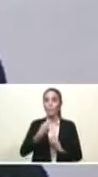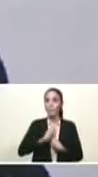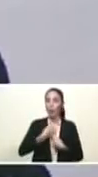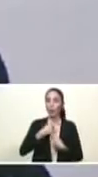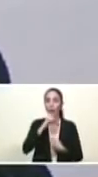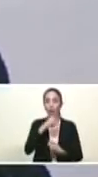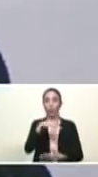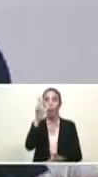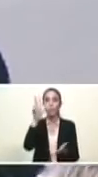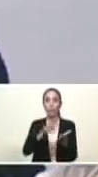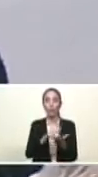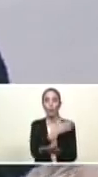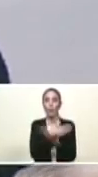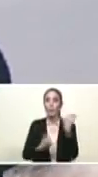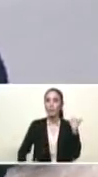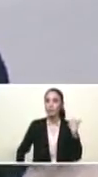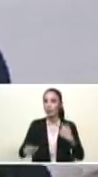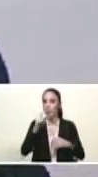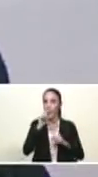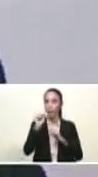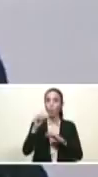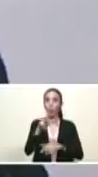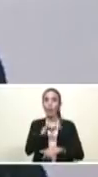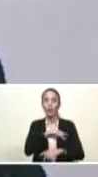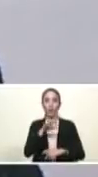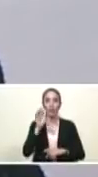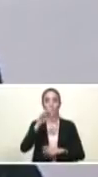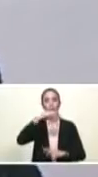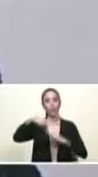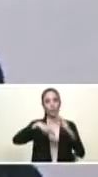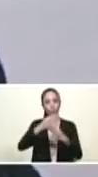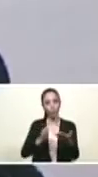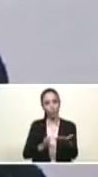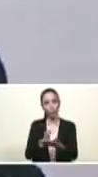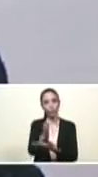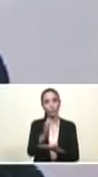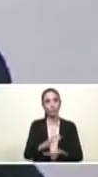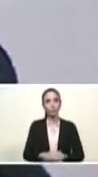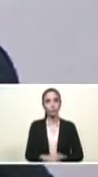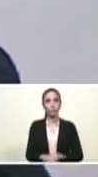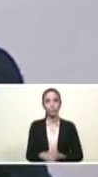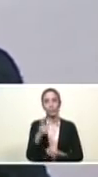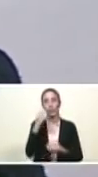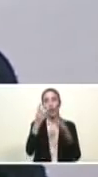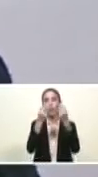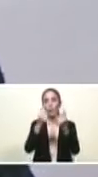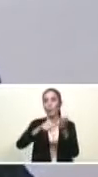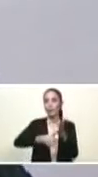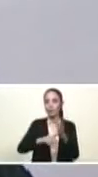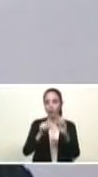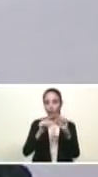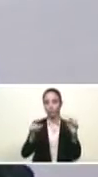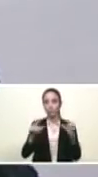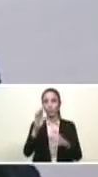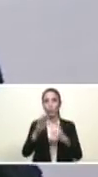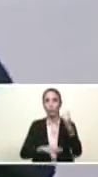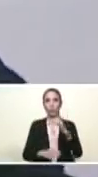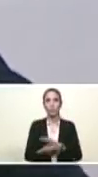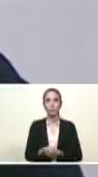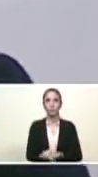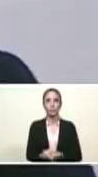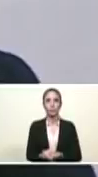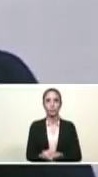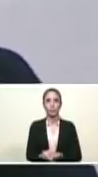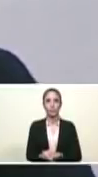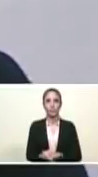el presidente Nicolás Maduro con el carnet de la patria. Revolución válido para el número de cédula, que es mi número de cédula. ¿Cuál es tu nombre? Sí,